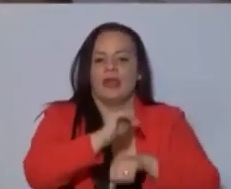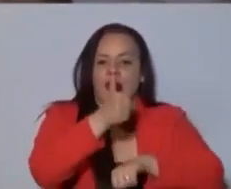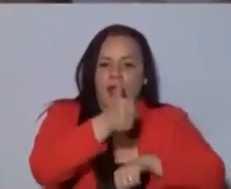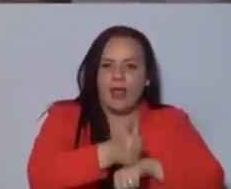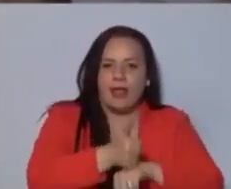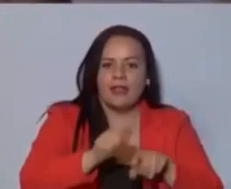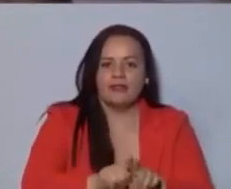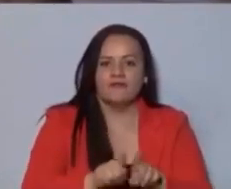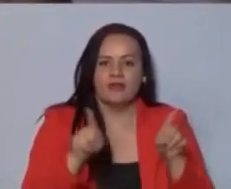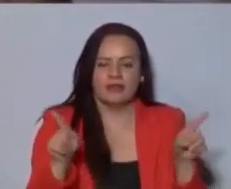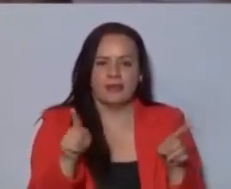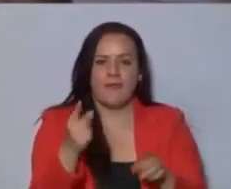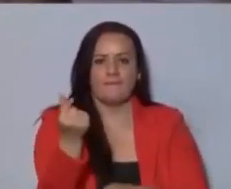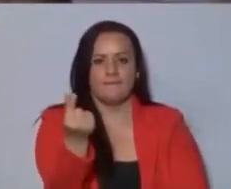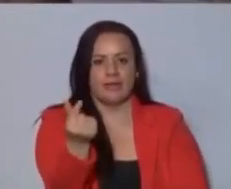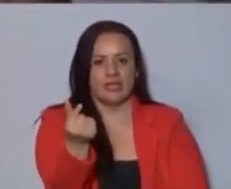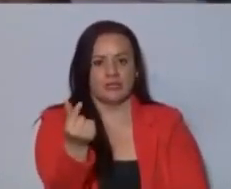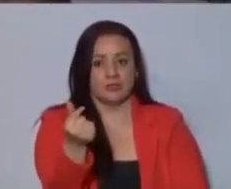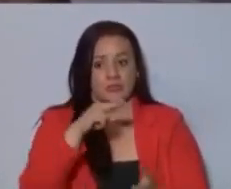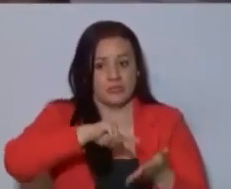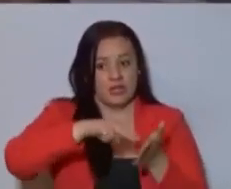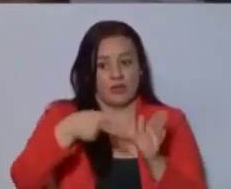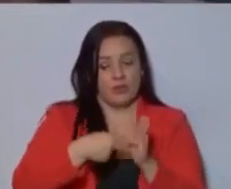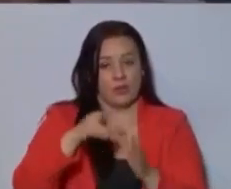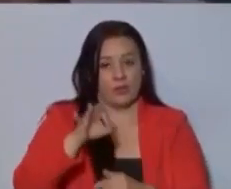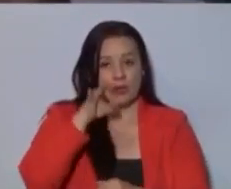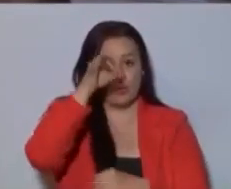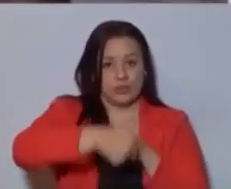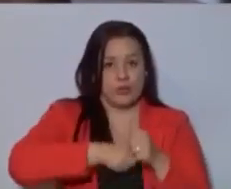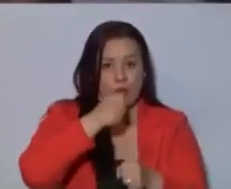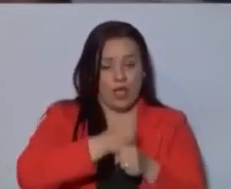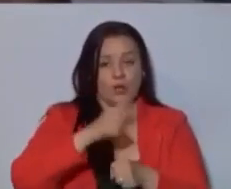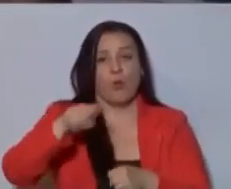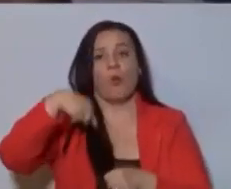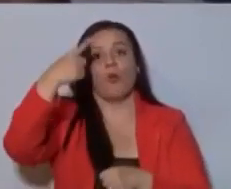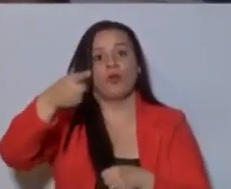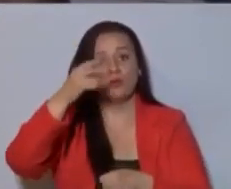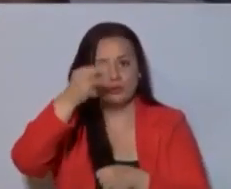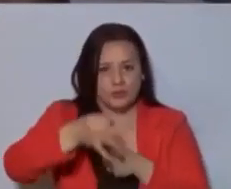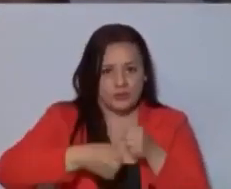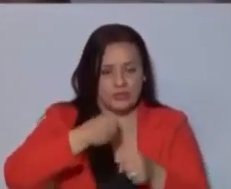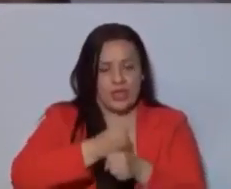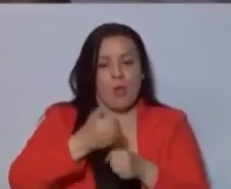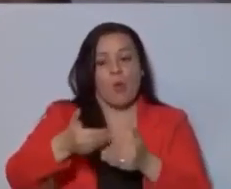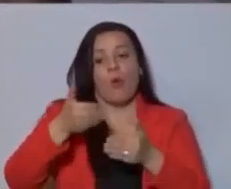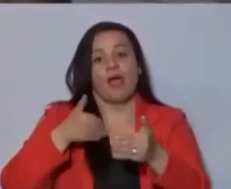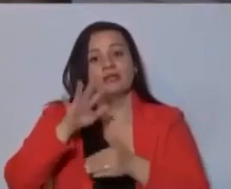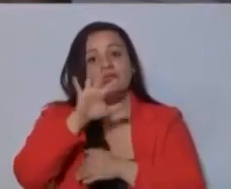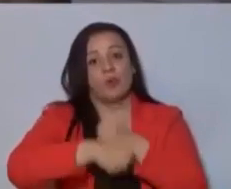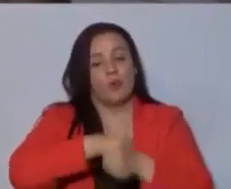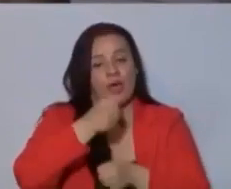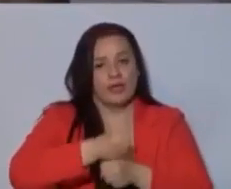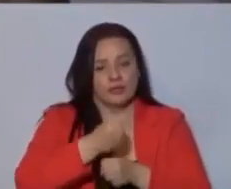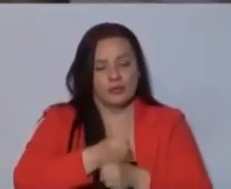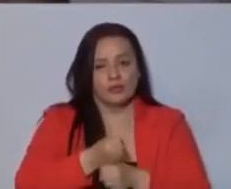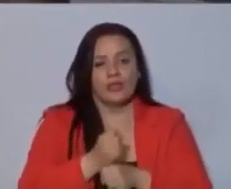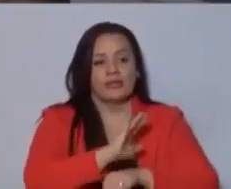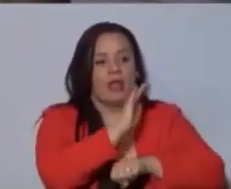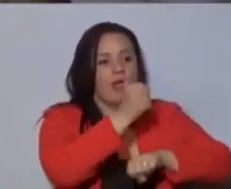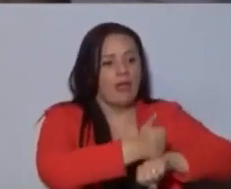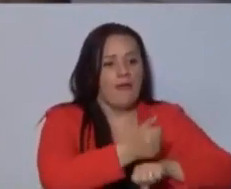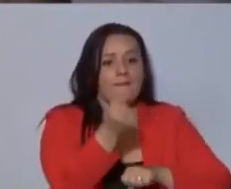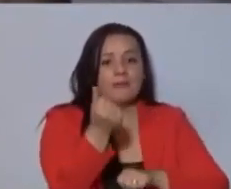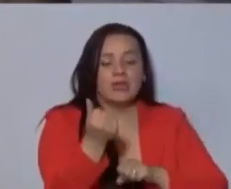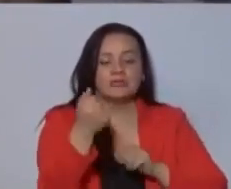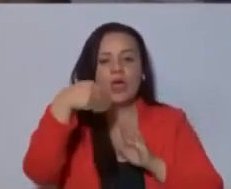diferencia en precios. Quiere decir que si el otro año o el que sigue, o antes de los cinco años, se registra una diferencia en precios